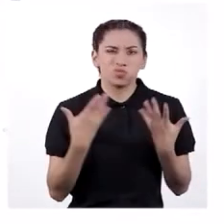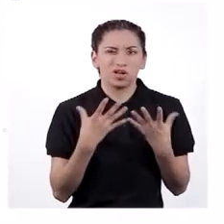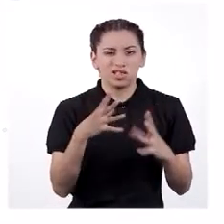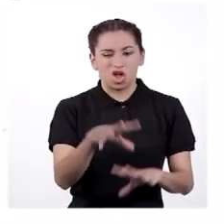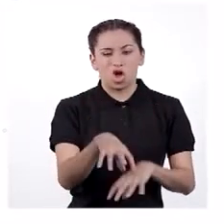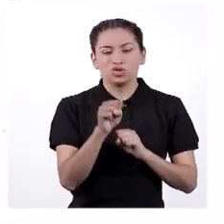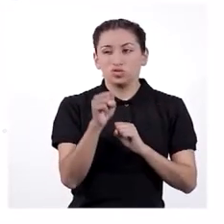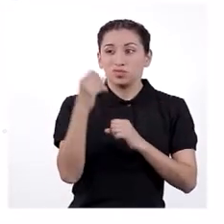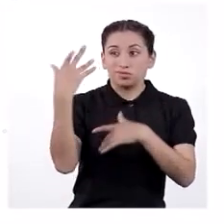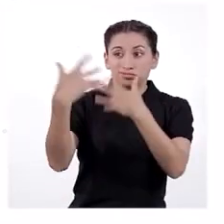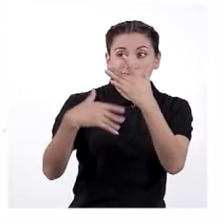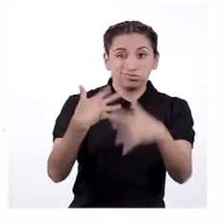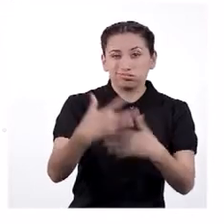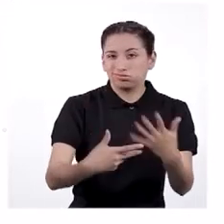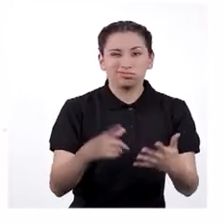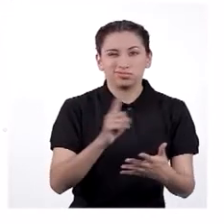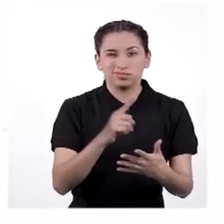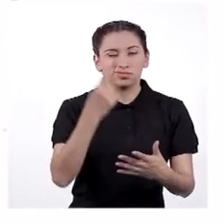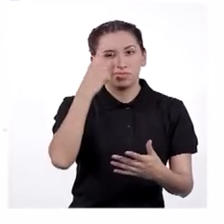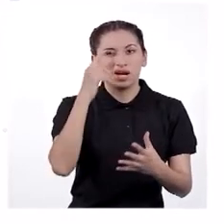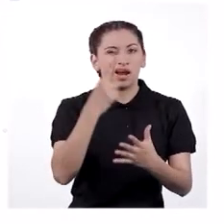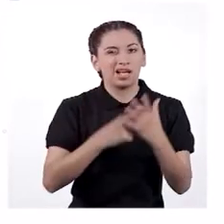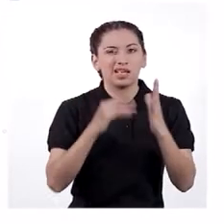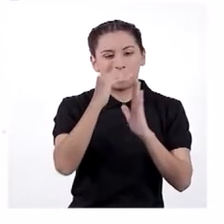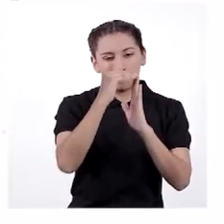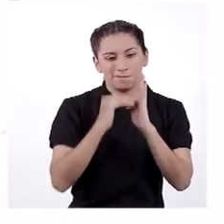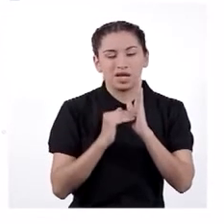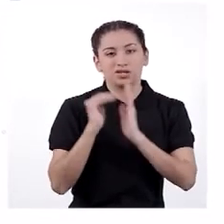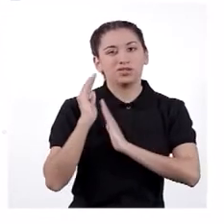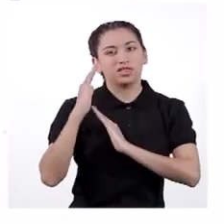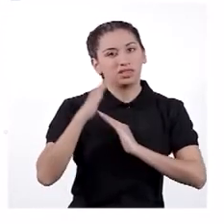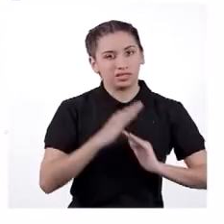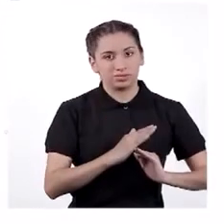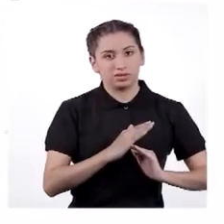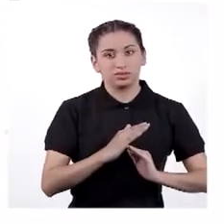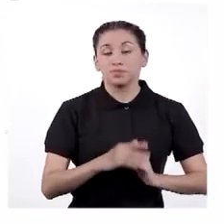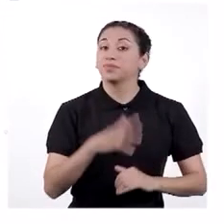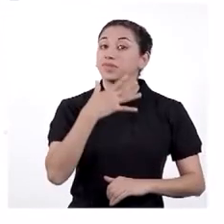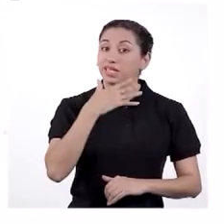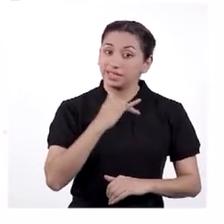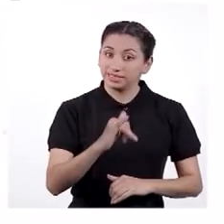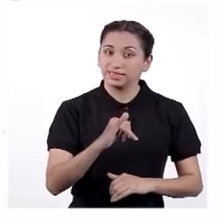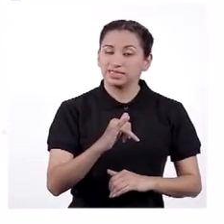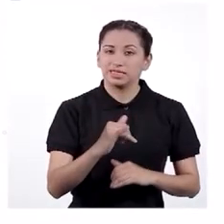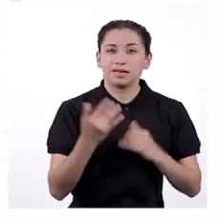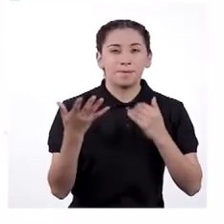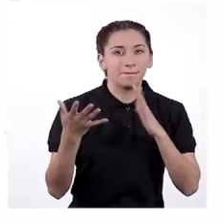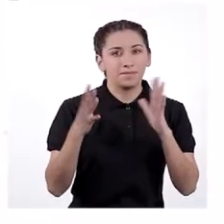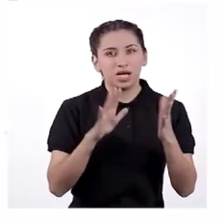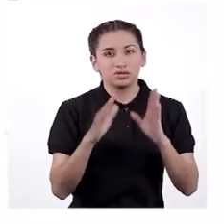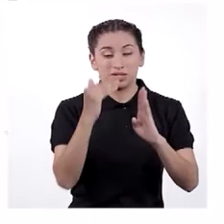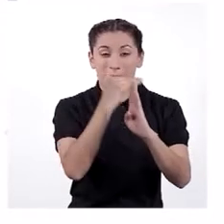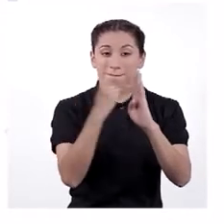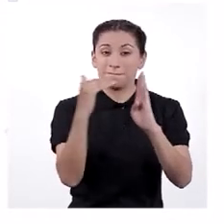las costumbres de sus padres para evitar ser discriminados. Es así que casi la mitad de la